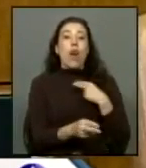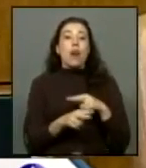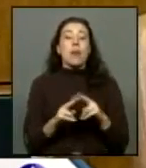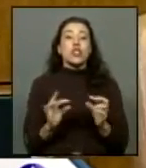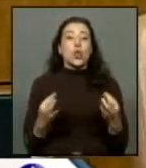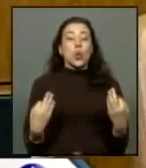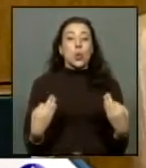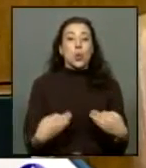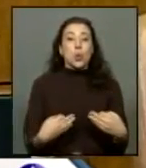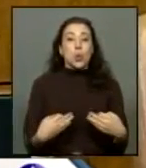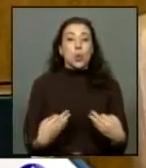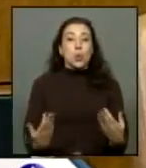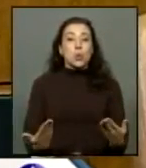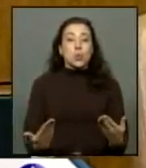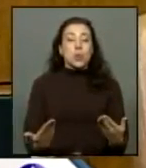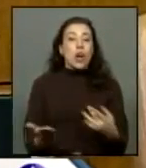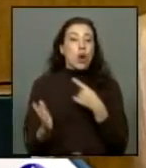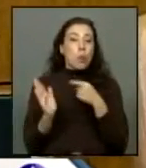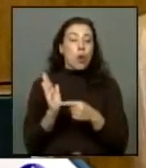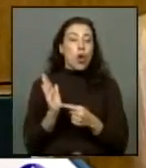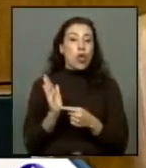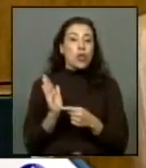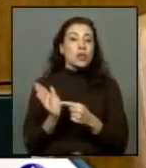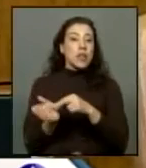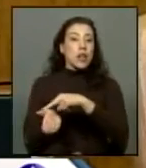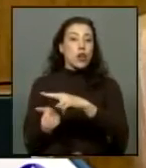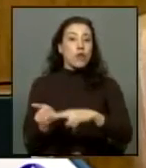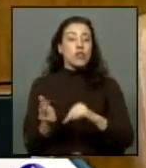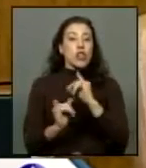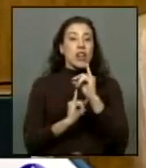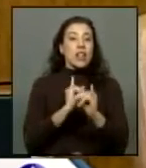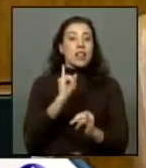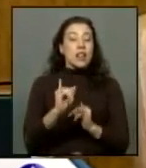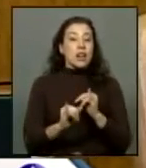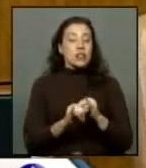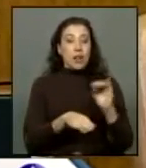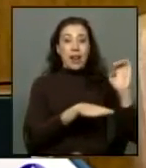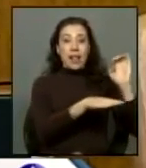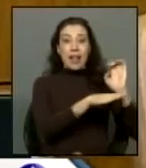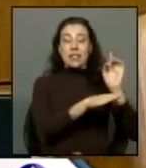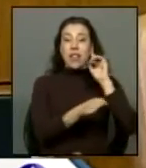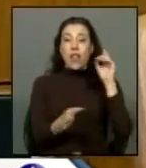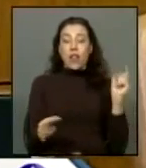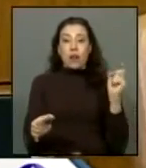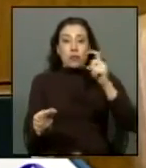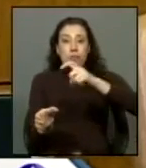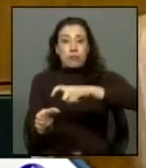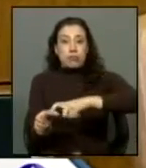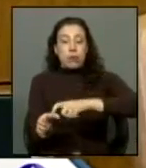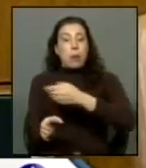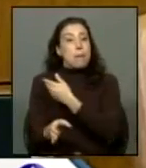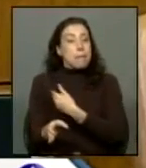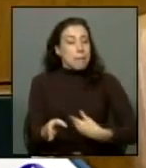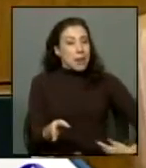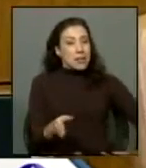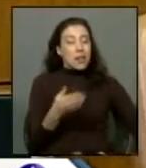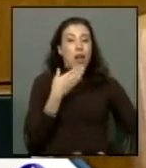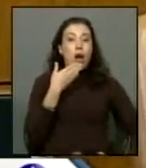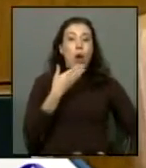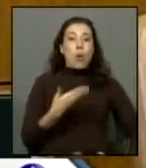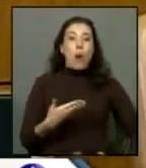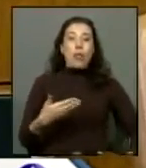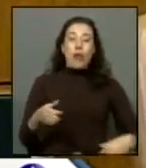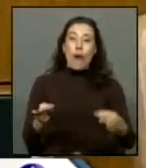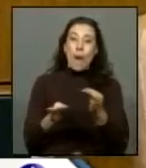justa como lo indican las convenciones internacionales a las que viene nuestro estado la propia presidenta cuando en los